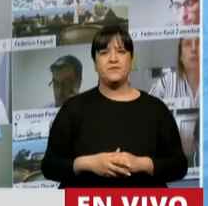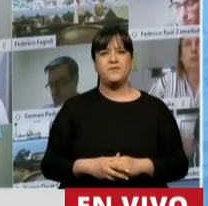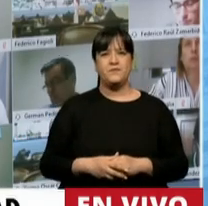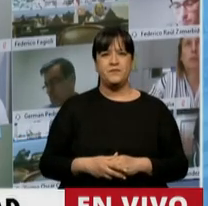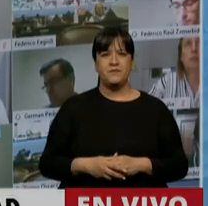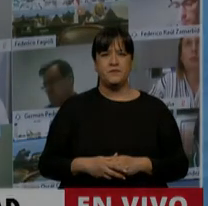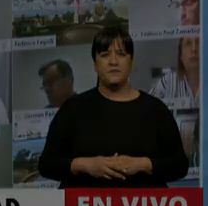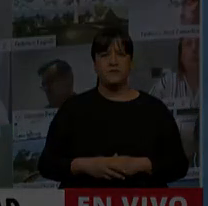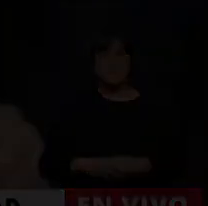gracias, diputado. Gracias. Gracias